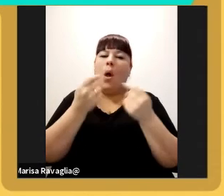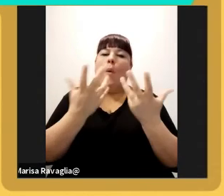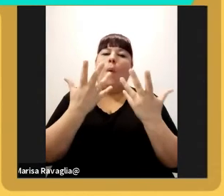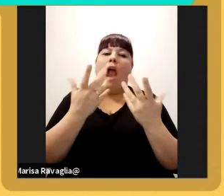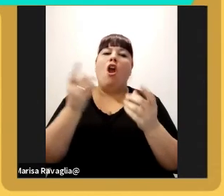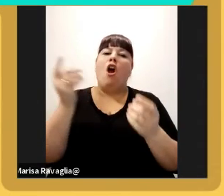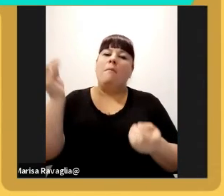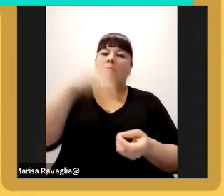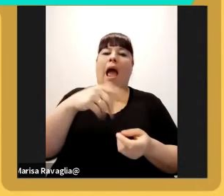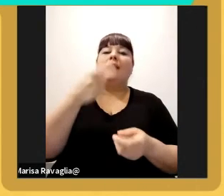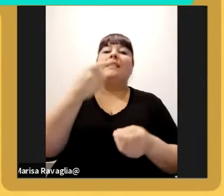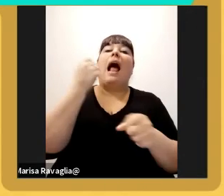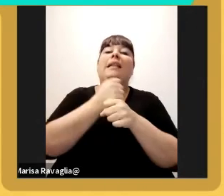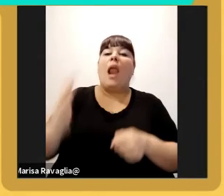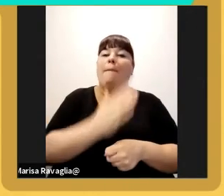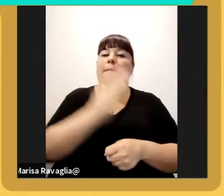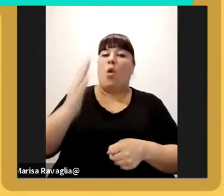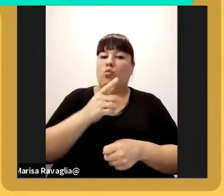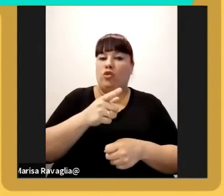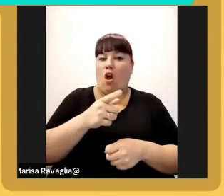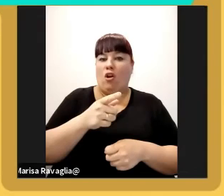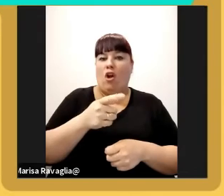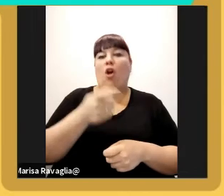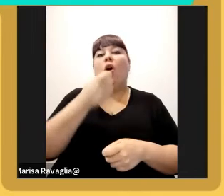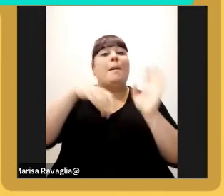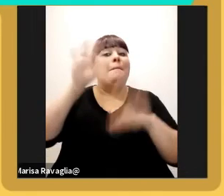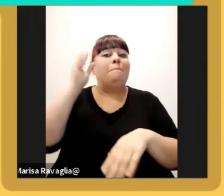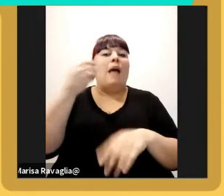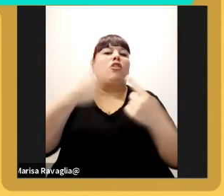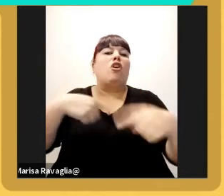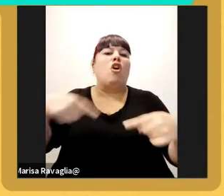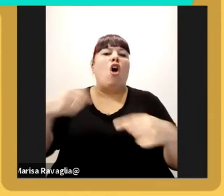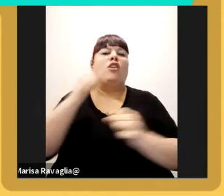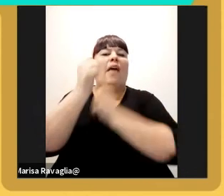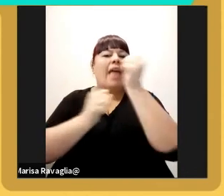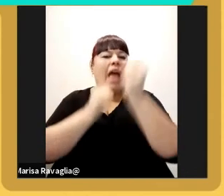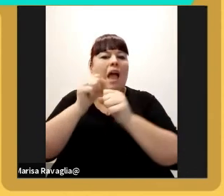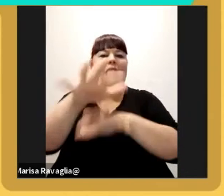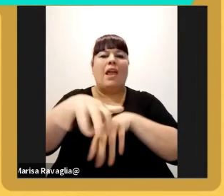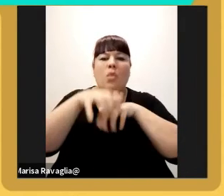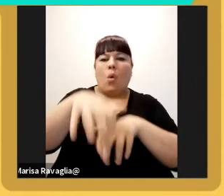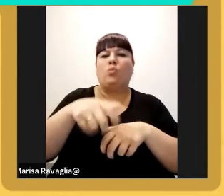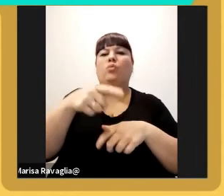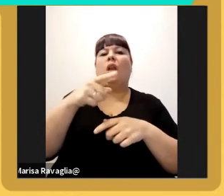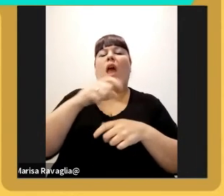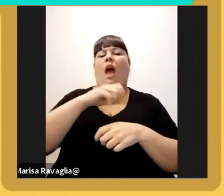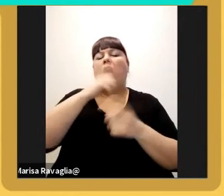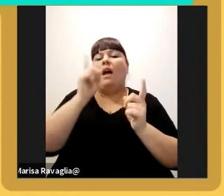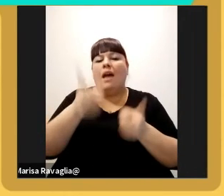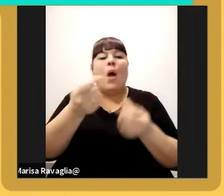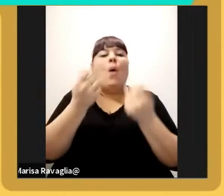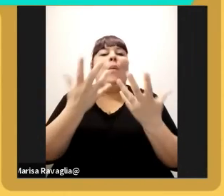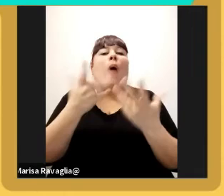producción primaria o sea especialmente toda la que es agroindustrial darle valor y ese valor exportarlo al mundo